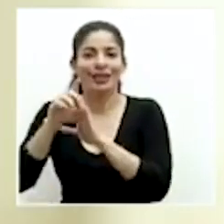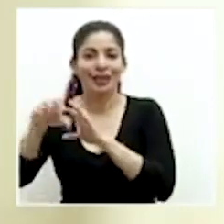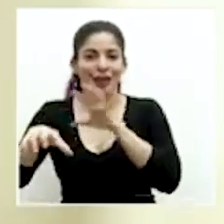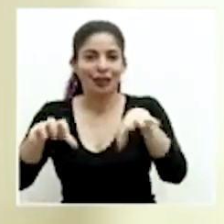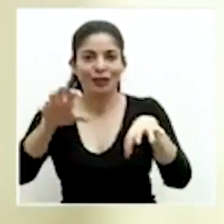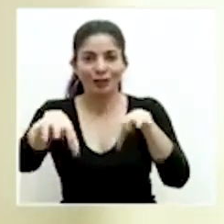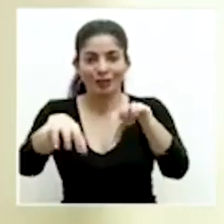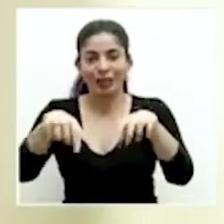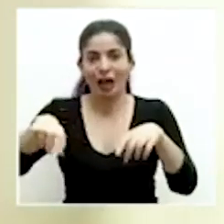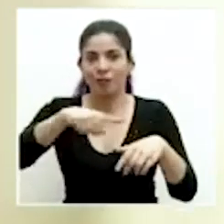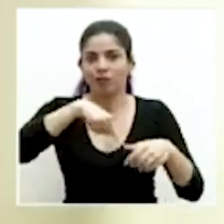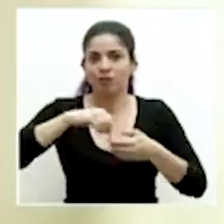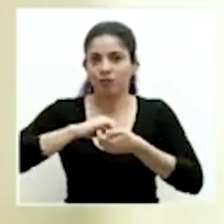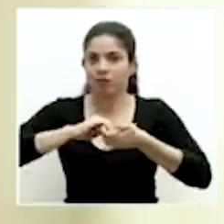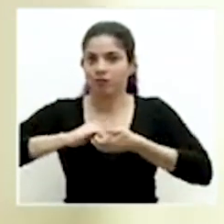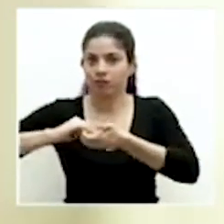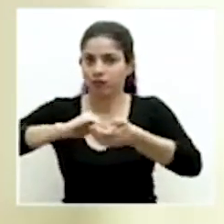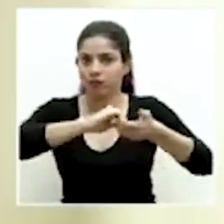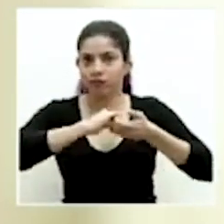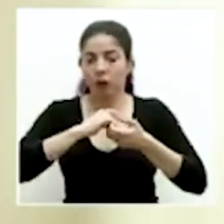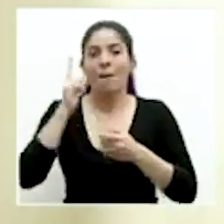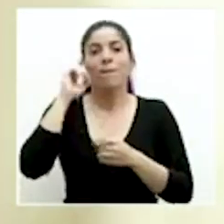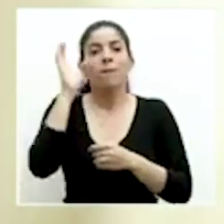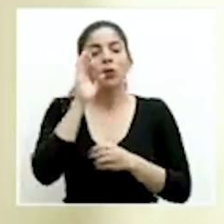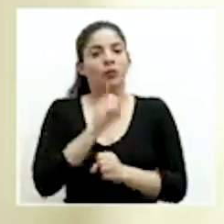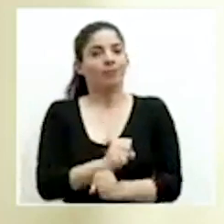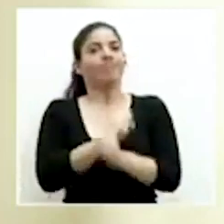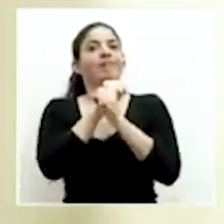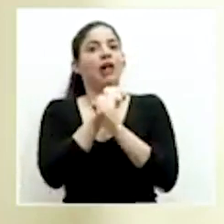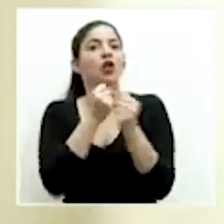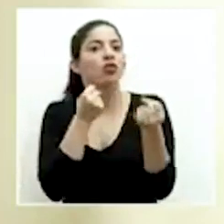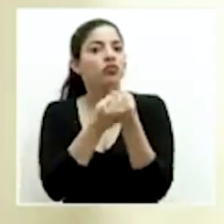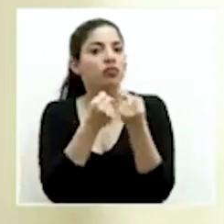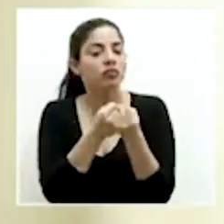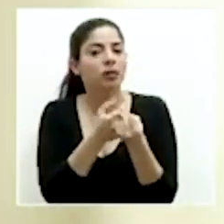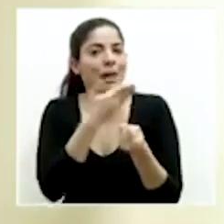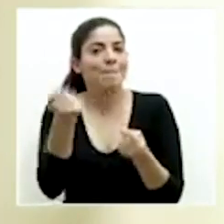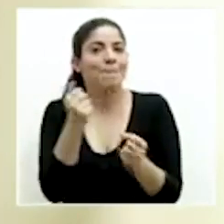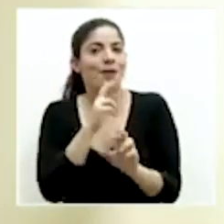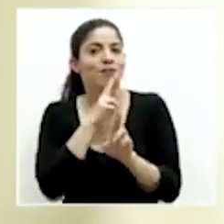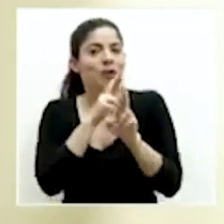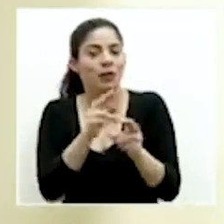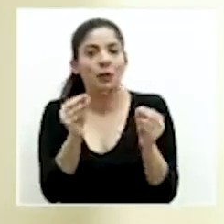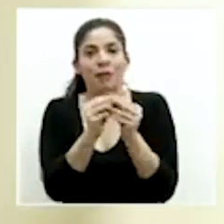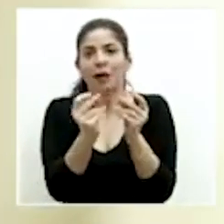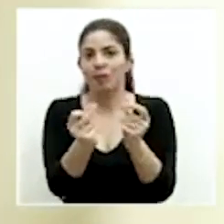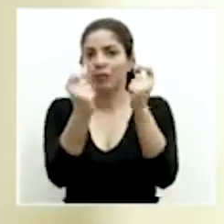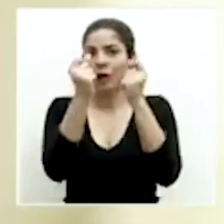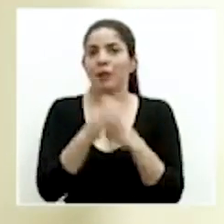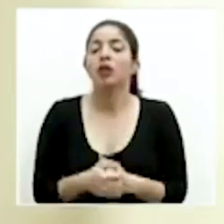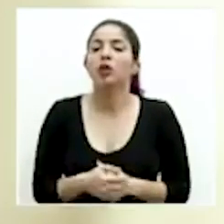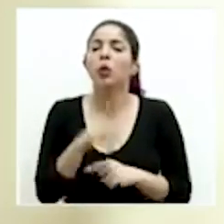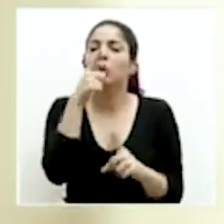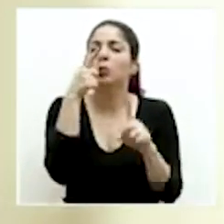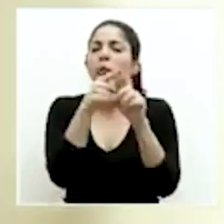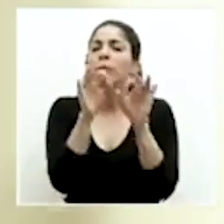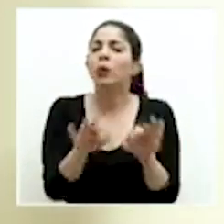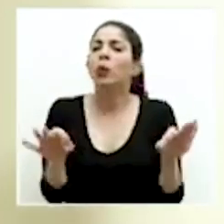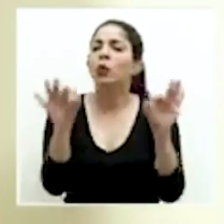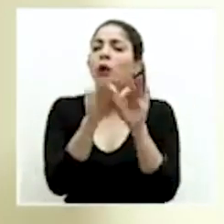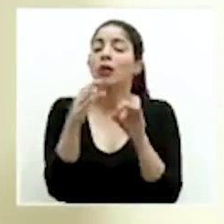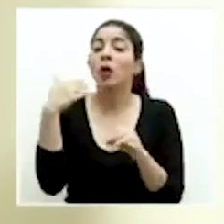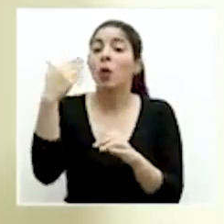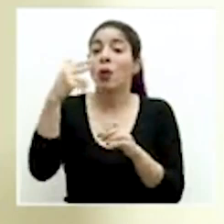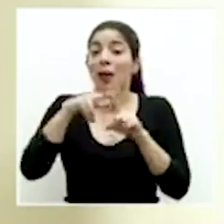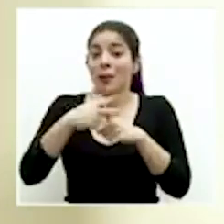y de esta forma poder garantizar una asistencia muchísimo más efectiva y oportuna. Aspecto importante también al